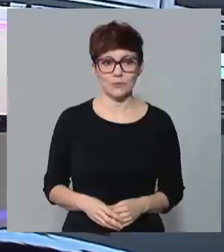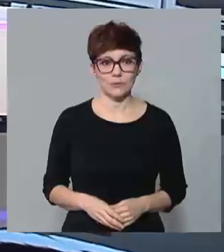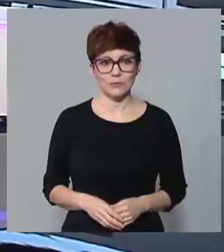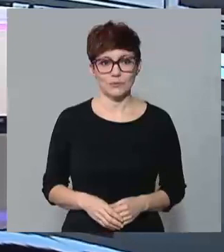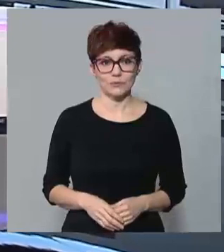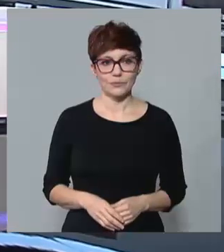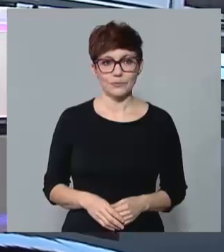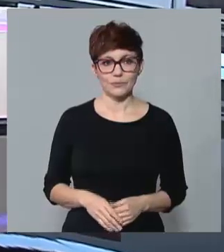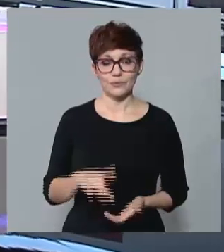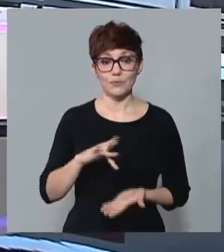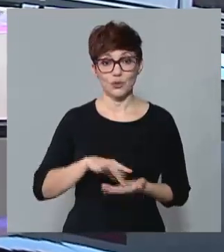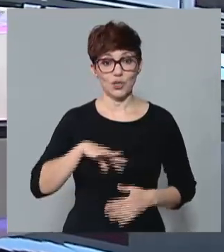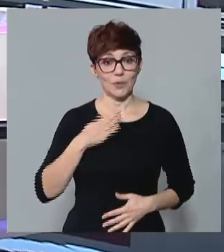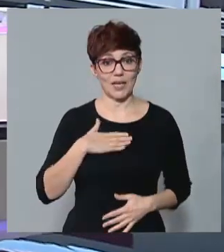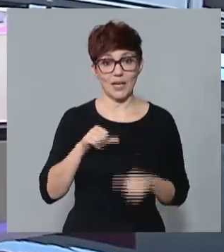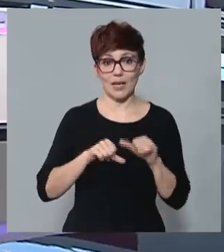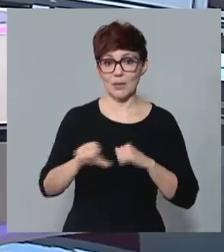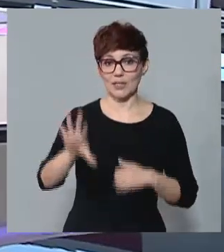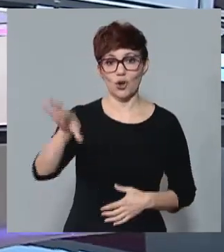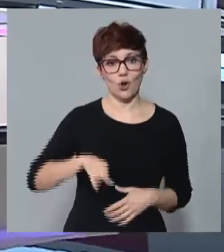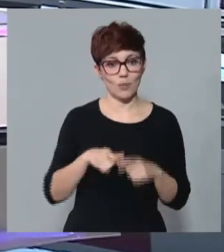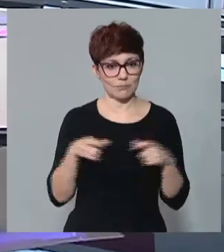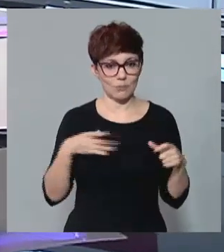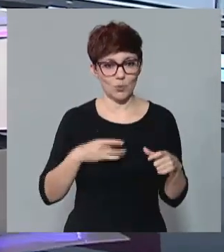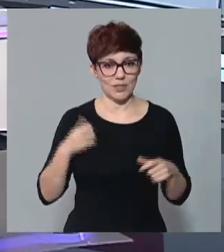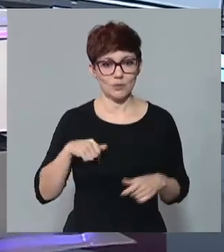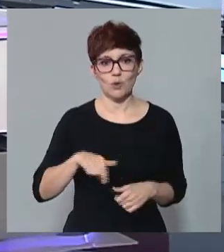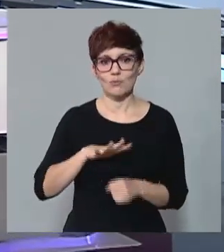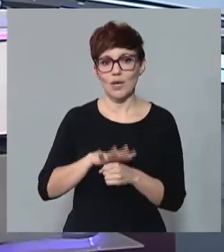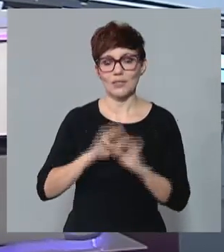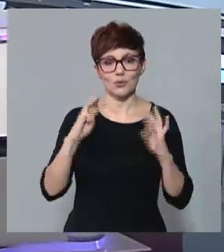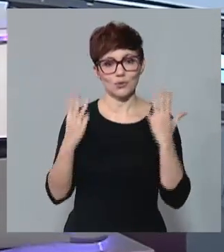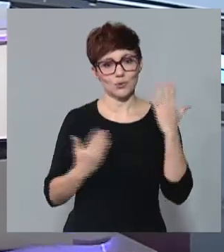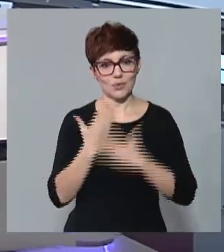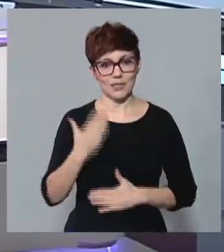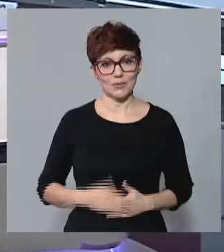A partir de mañana ya pueden comprar los billetes. ¿Qué tal? Es martes y son las 8.